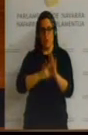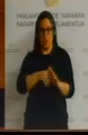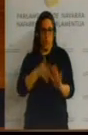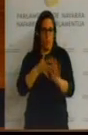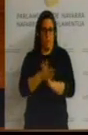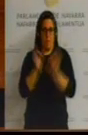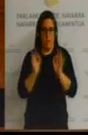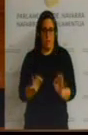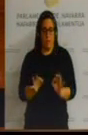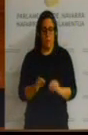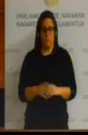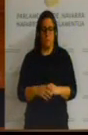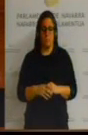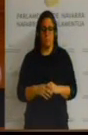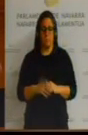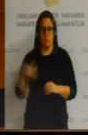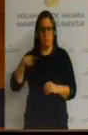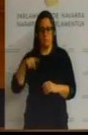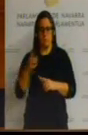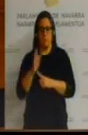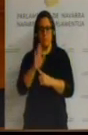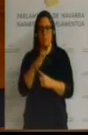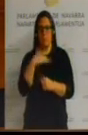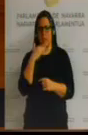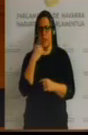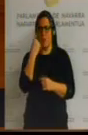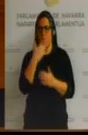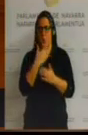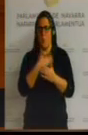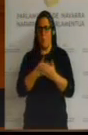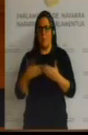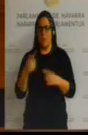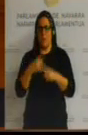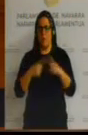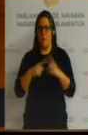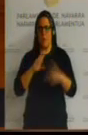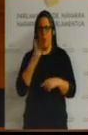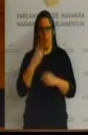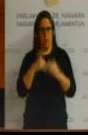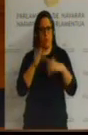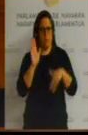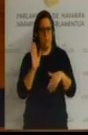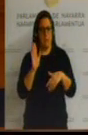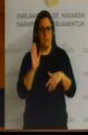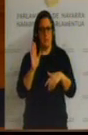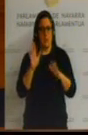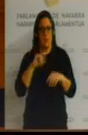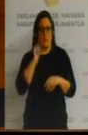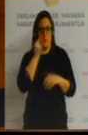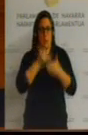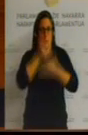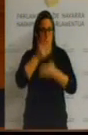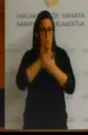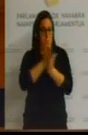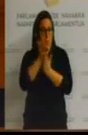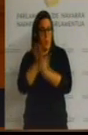Estos presentan un proyecto estimado en más de un millón y medio de euros según nos enteramos por los medios de comunicación.